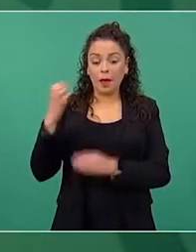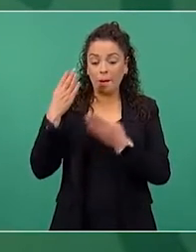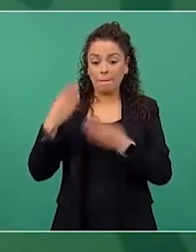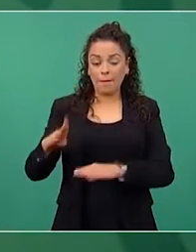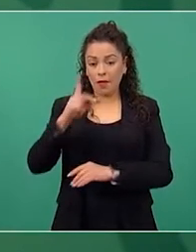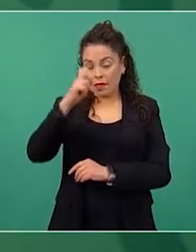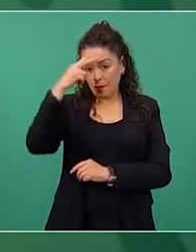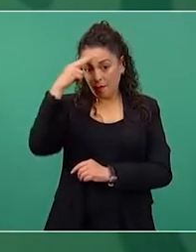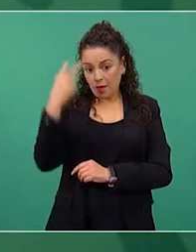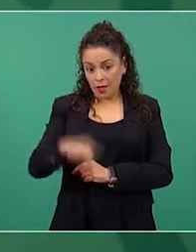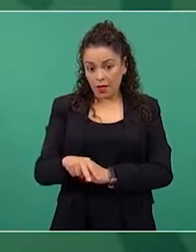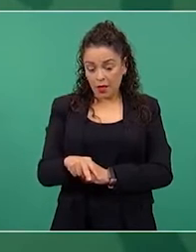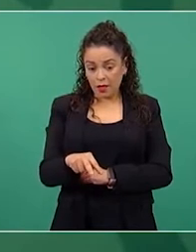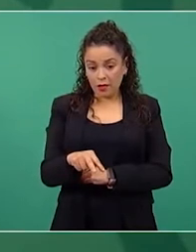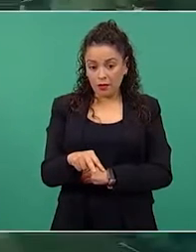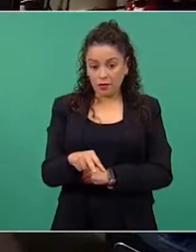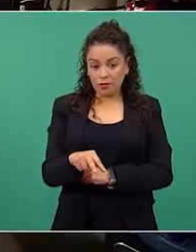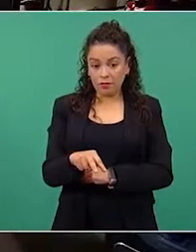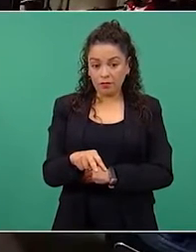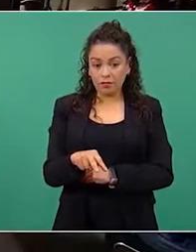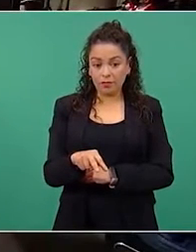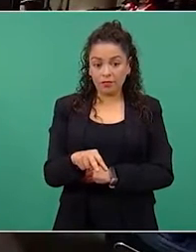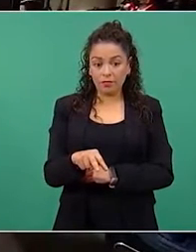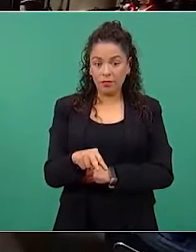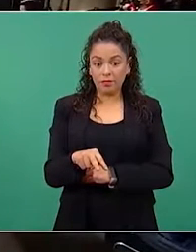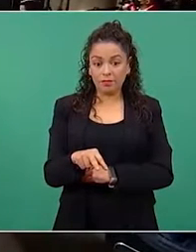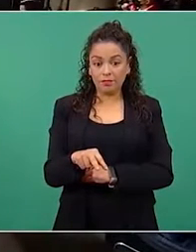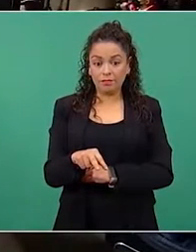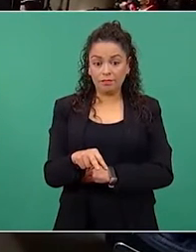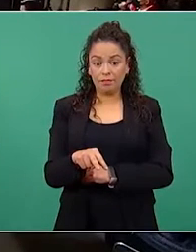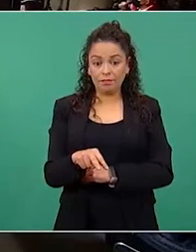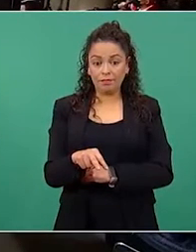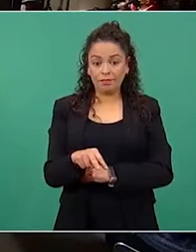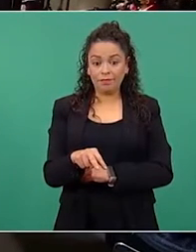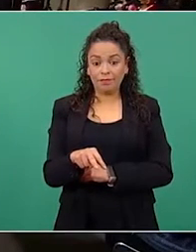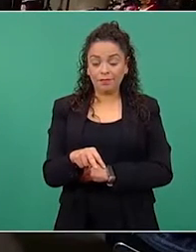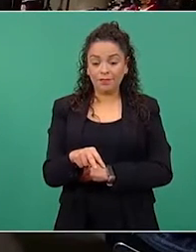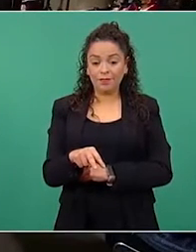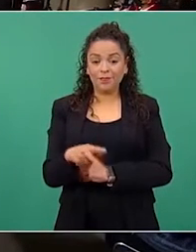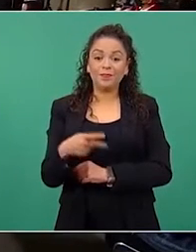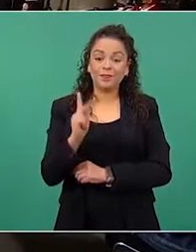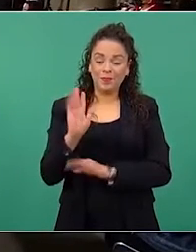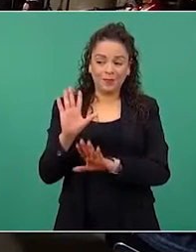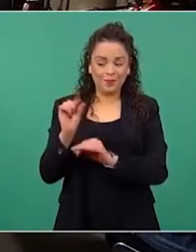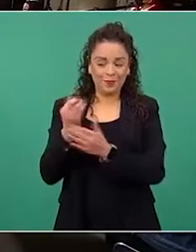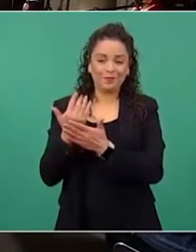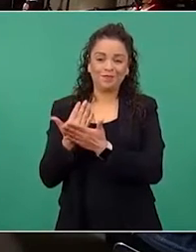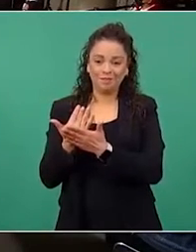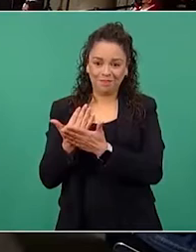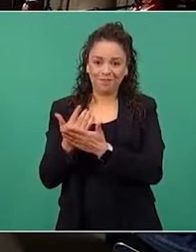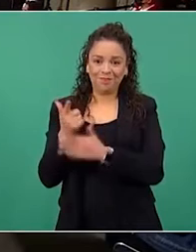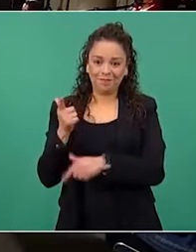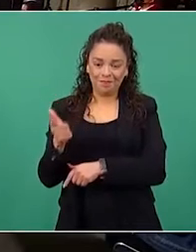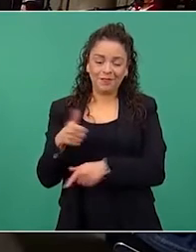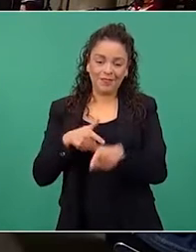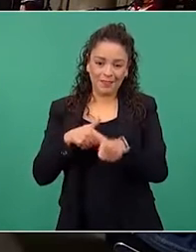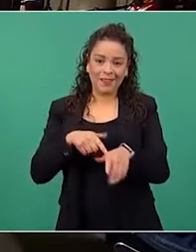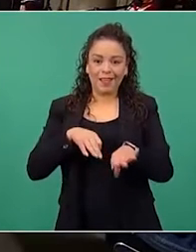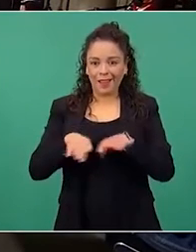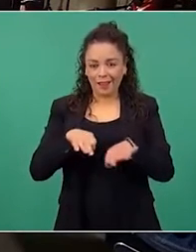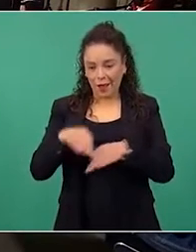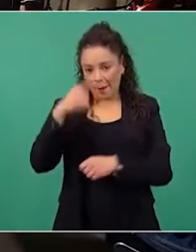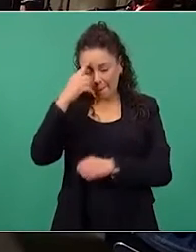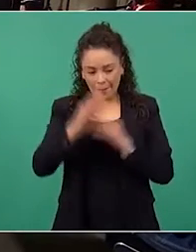pero todavía está trabajando en estos días para los